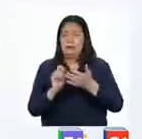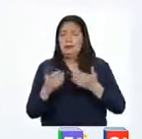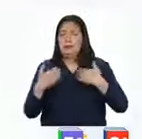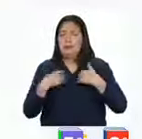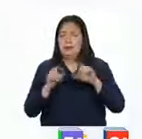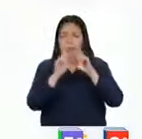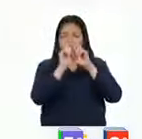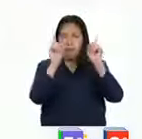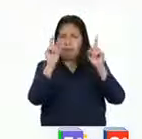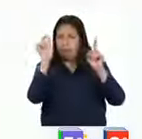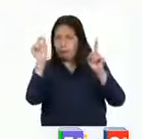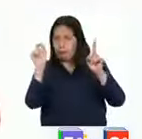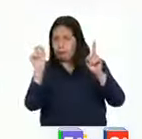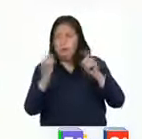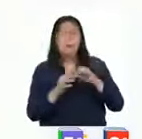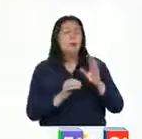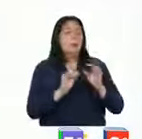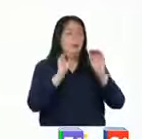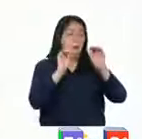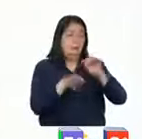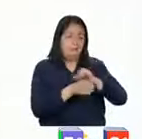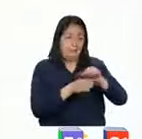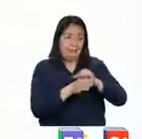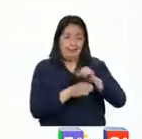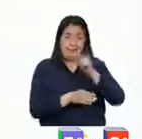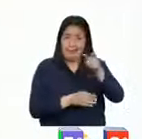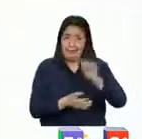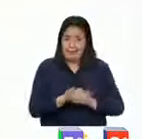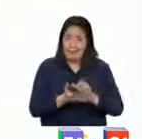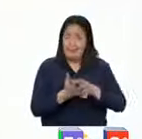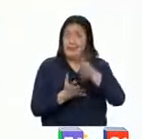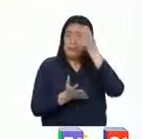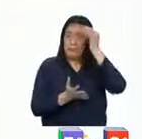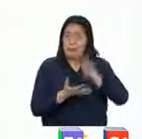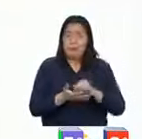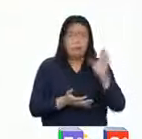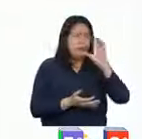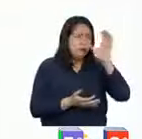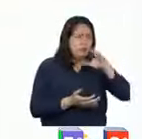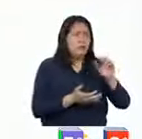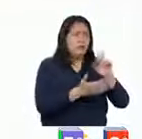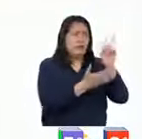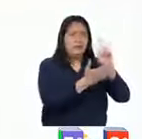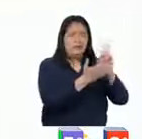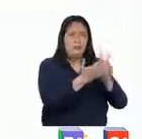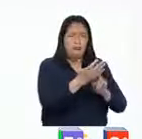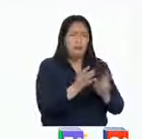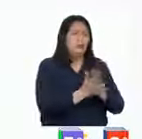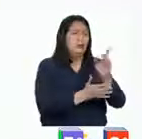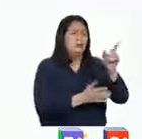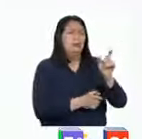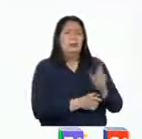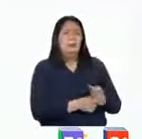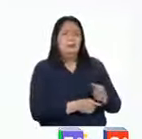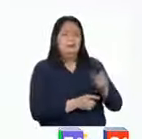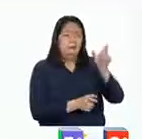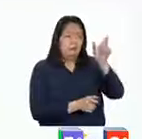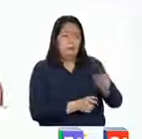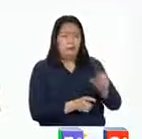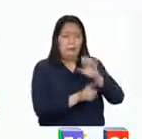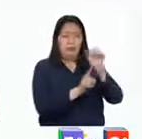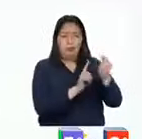Para seguir poniendo en práctica la estrategia aprendida, busquen en textos que tienen en casa de personal social,